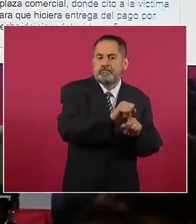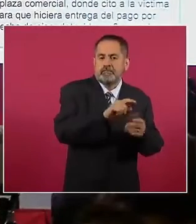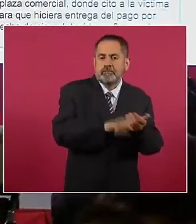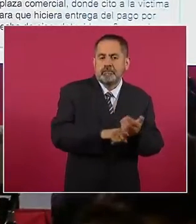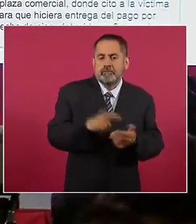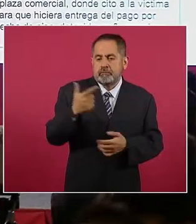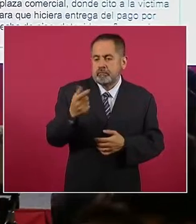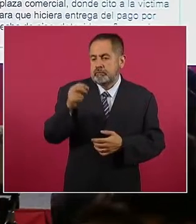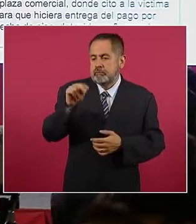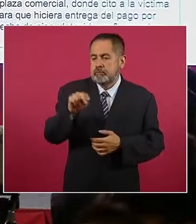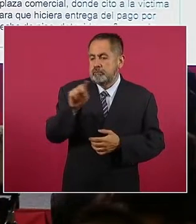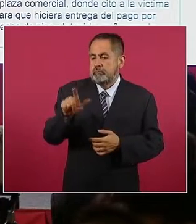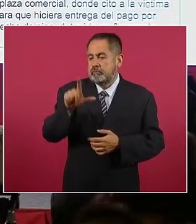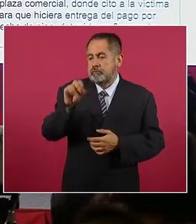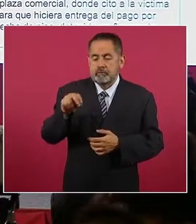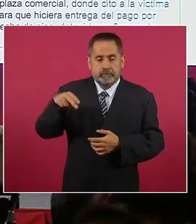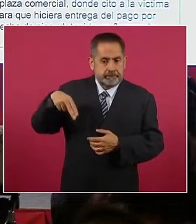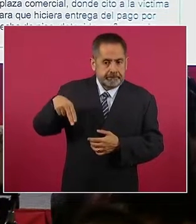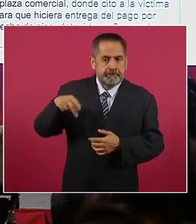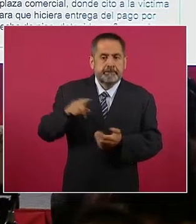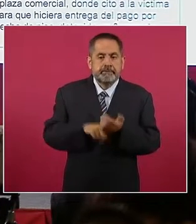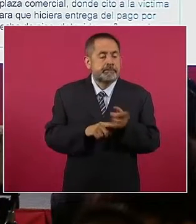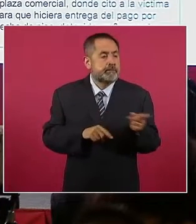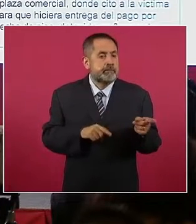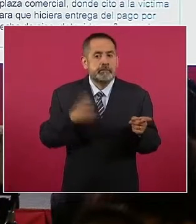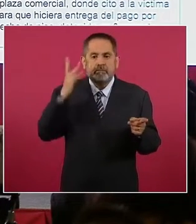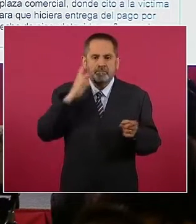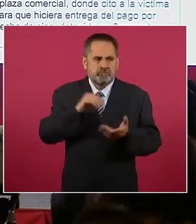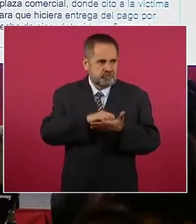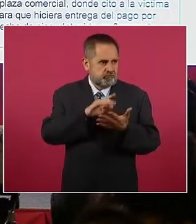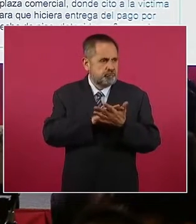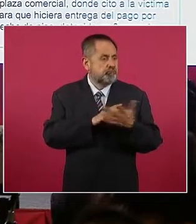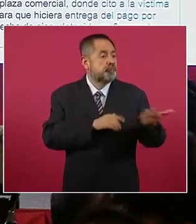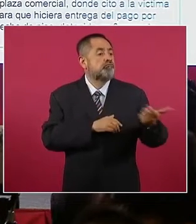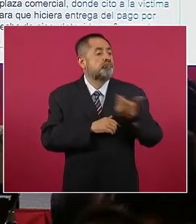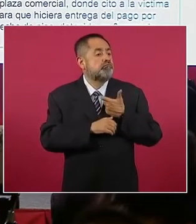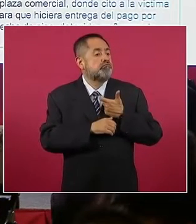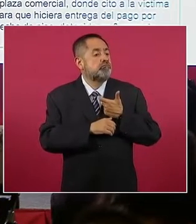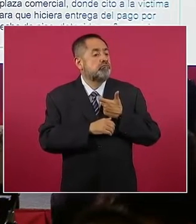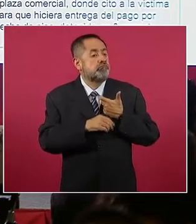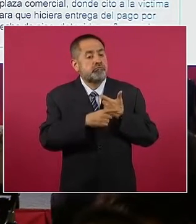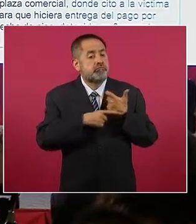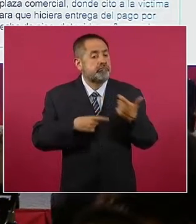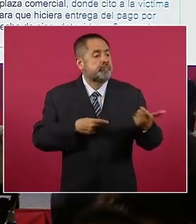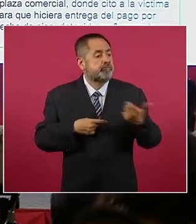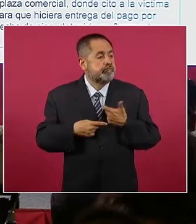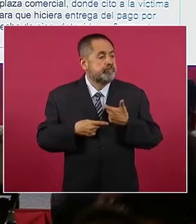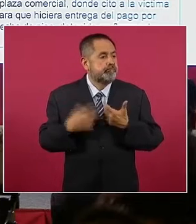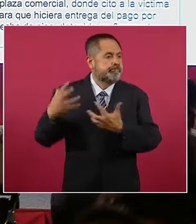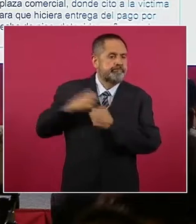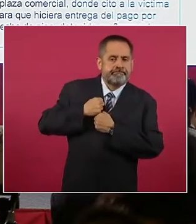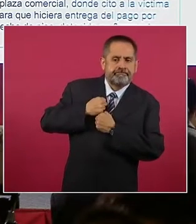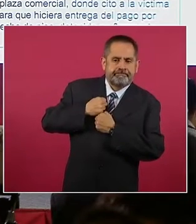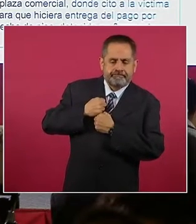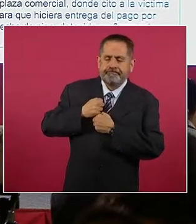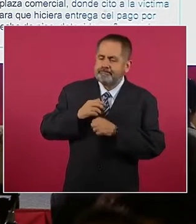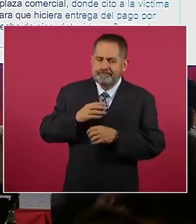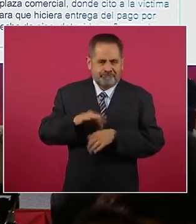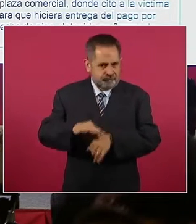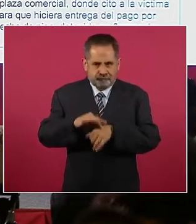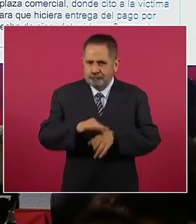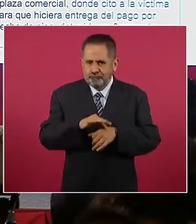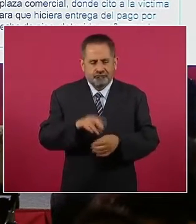Gonzalo N., quien había citado a la víctima para que hiciera entrega del pago de derecho de piso. Fue detenido en